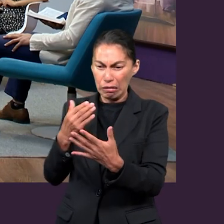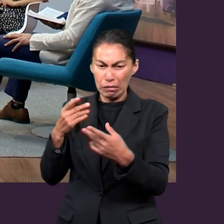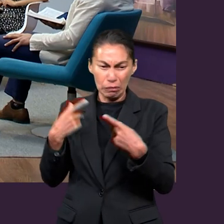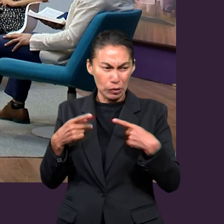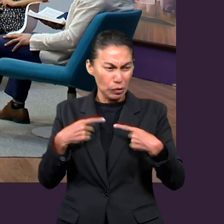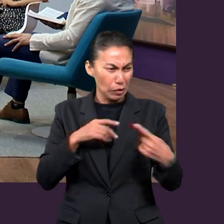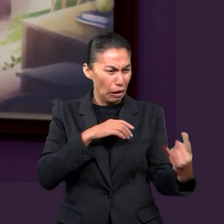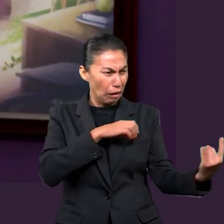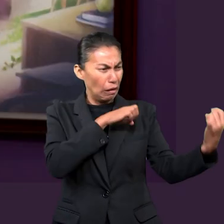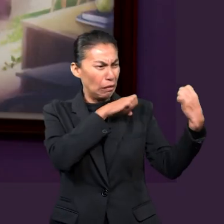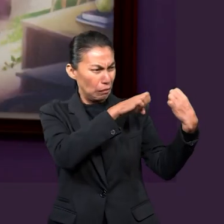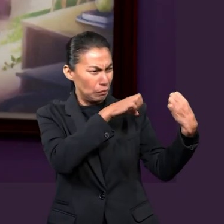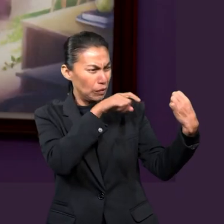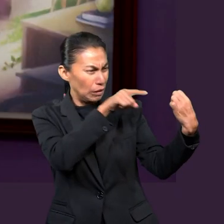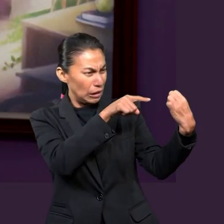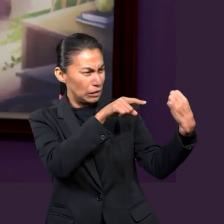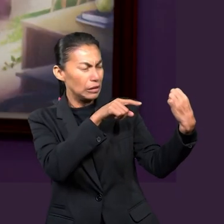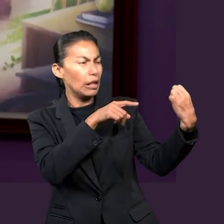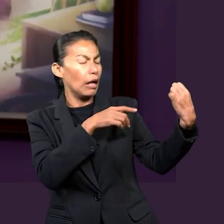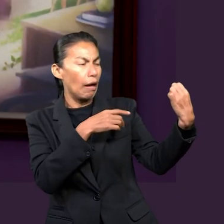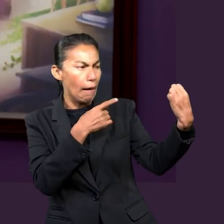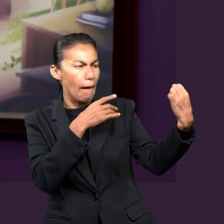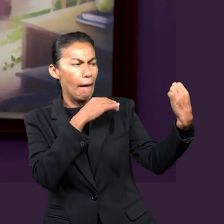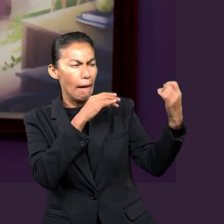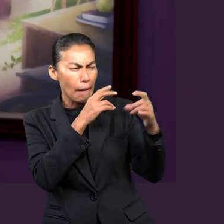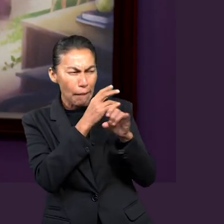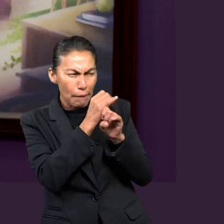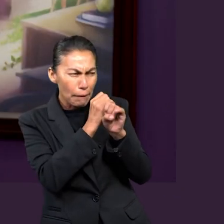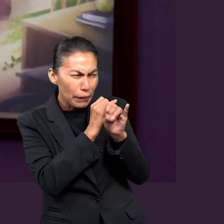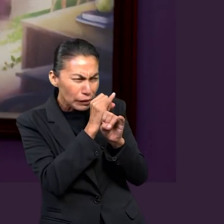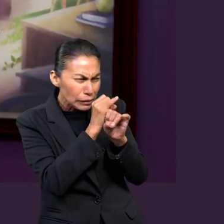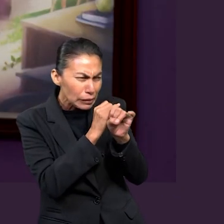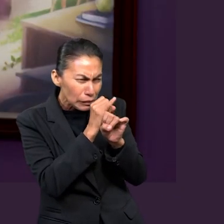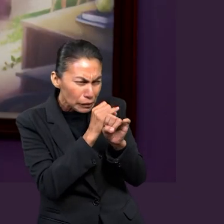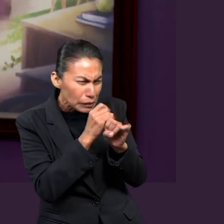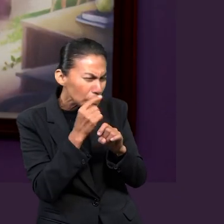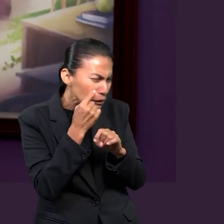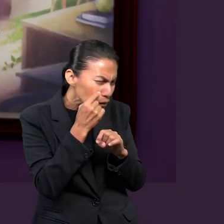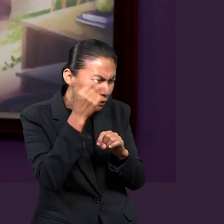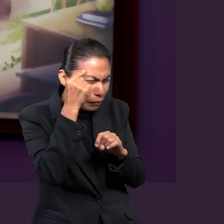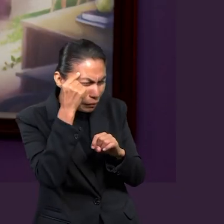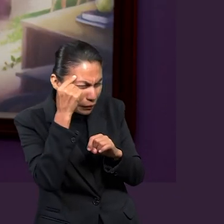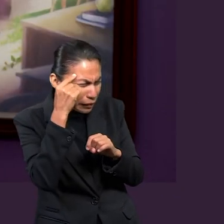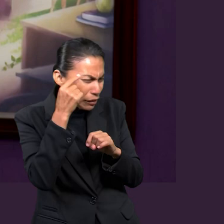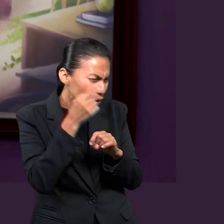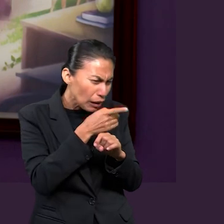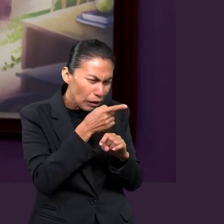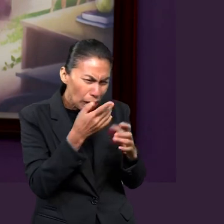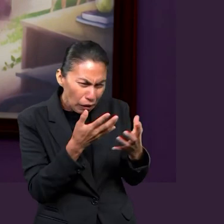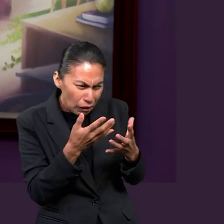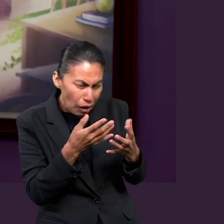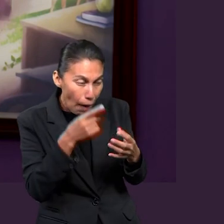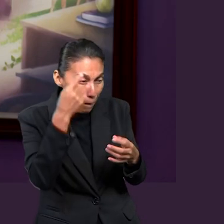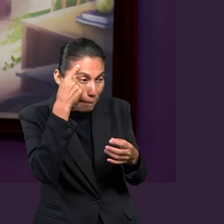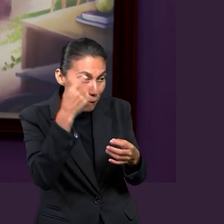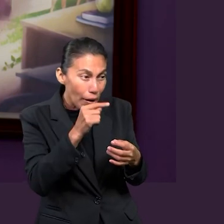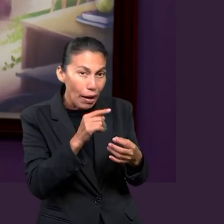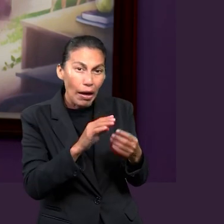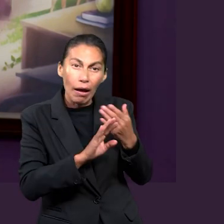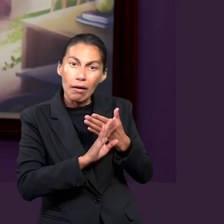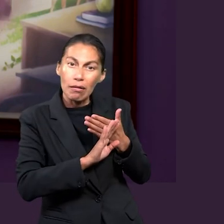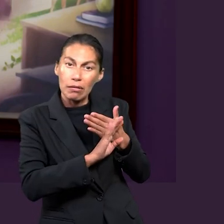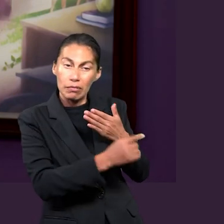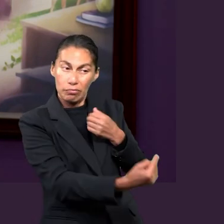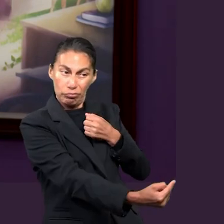bastante al enemigo. se estudia mucho porque cuando nosotros sabemos de dónde nos va a venir el ataque, podemos